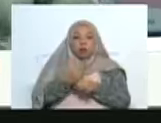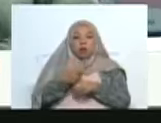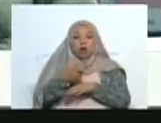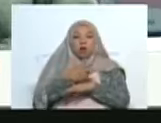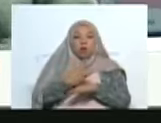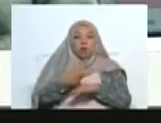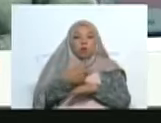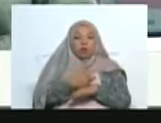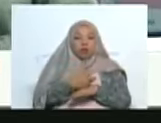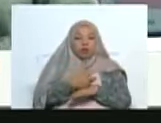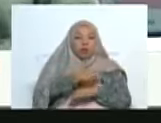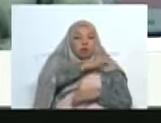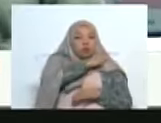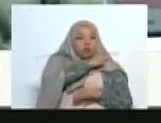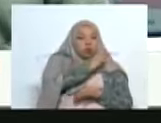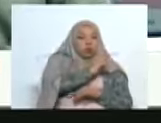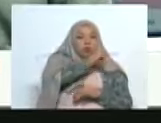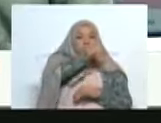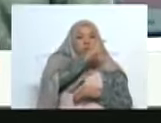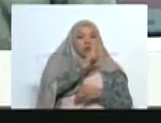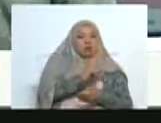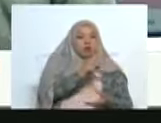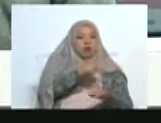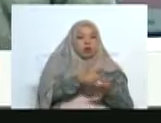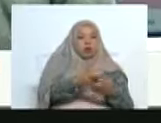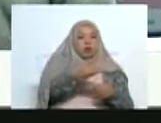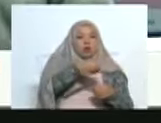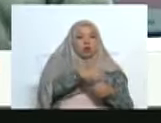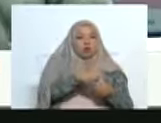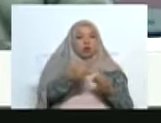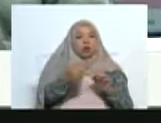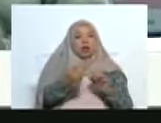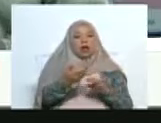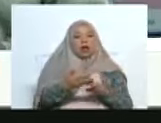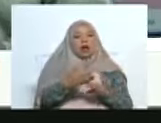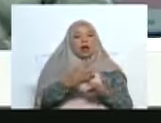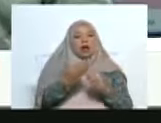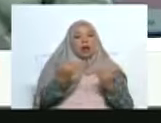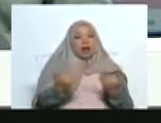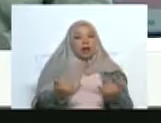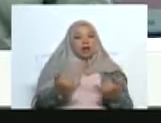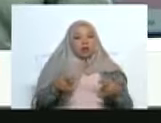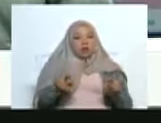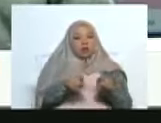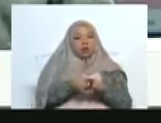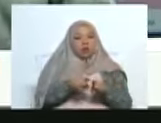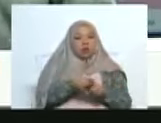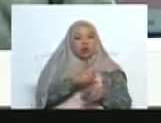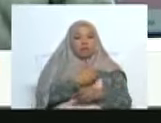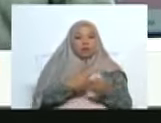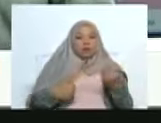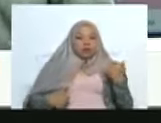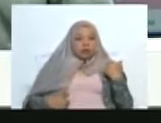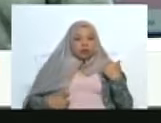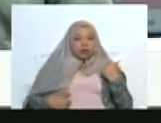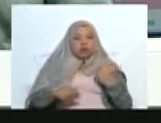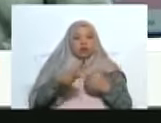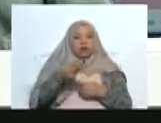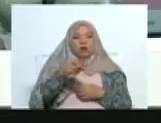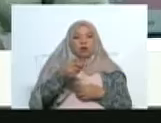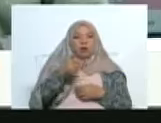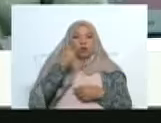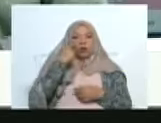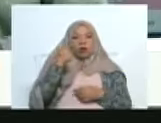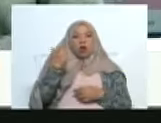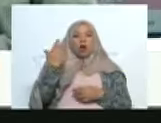alto nivel que estuvieron, estuvieron en gobiernos anteriores de Uribe Vélez y de Iván Duque y dirigen toda la